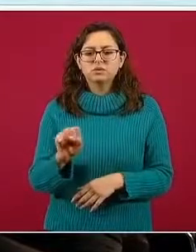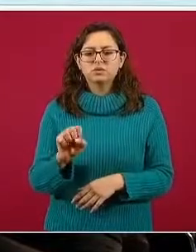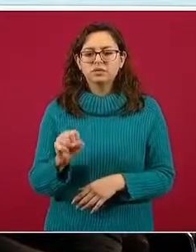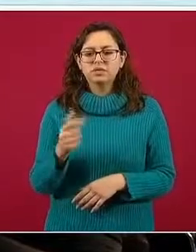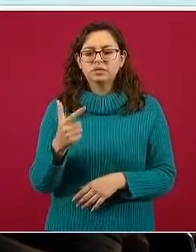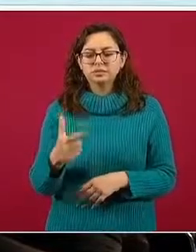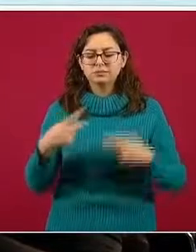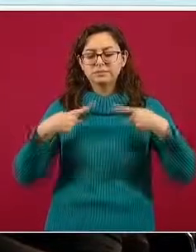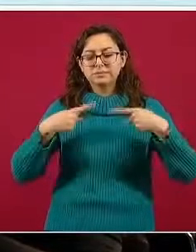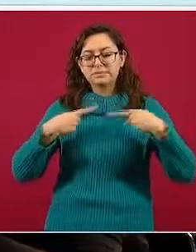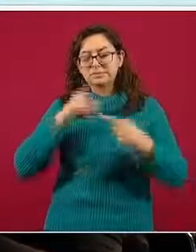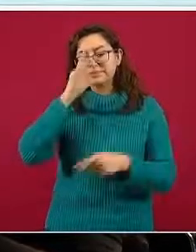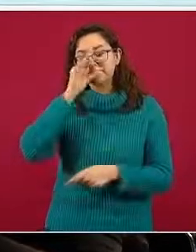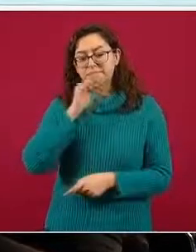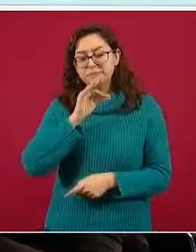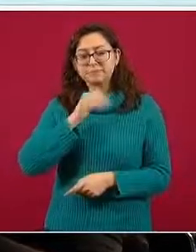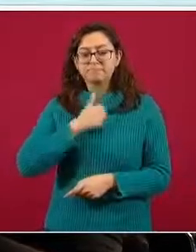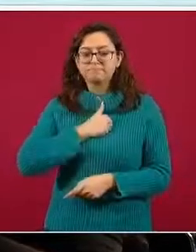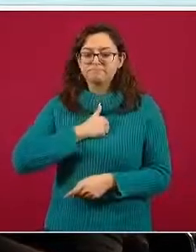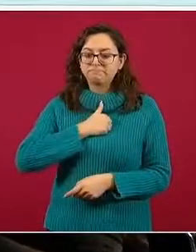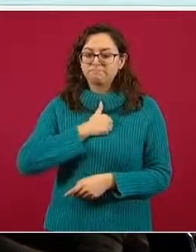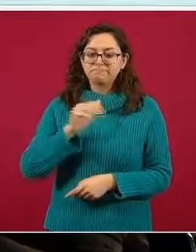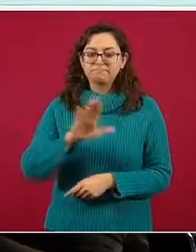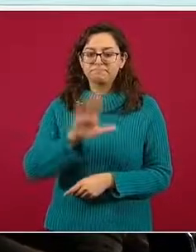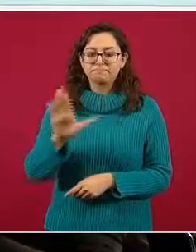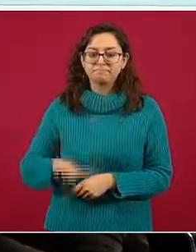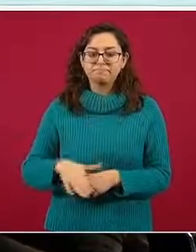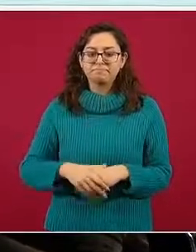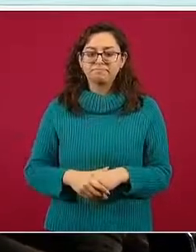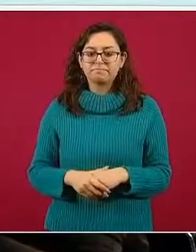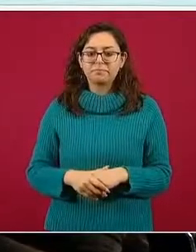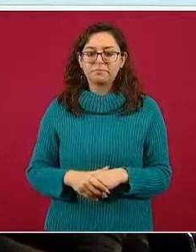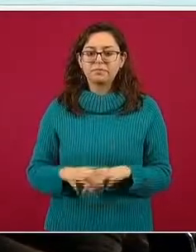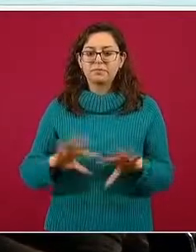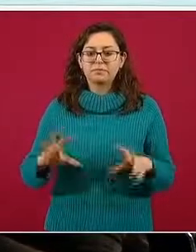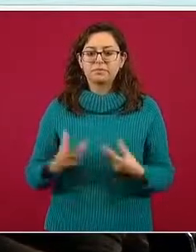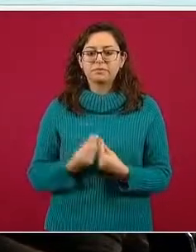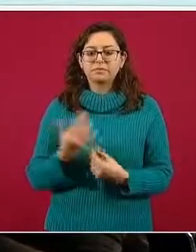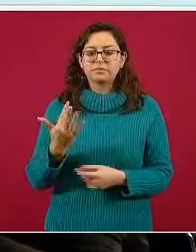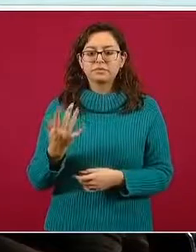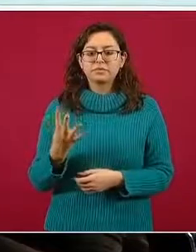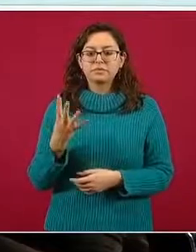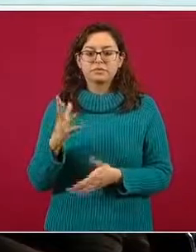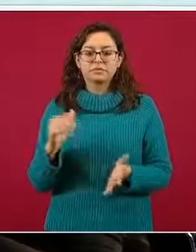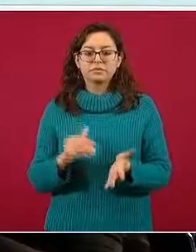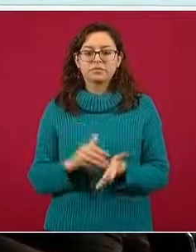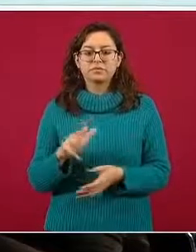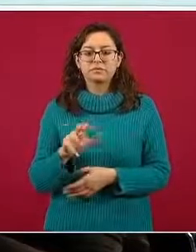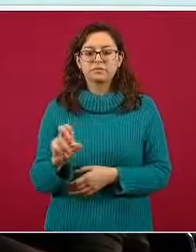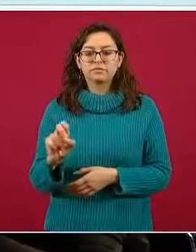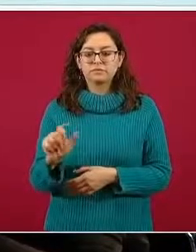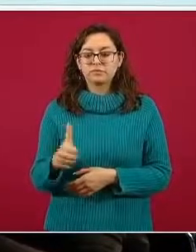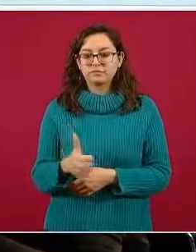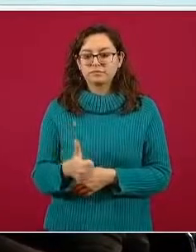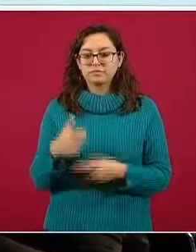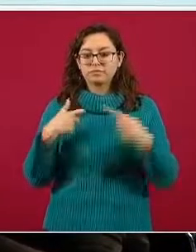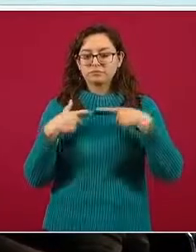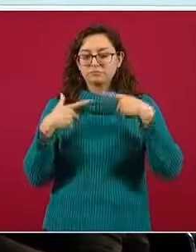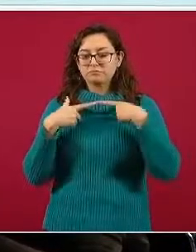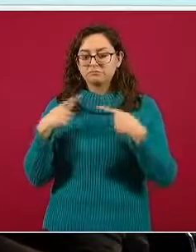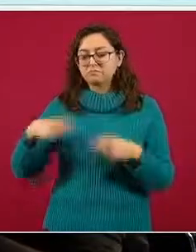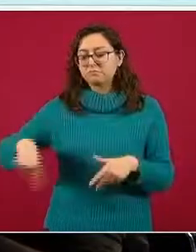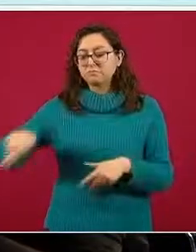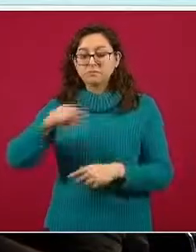y un total de 54 mil 536 personas que están aún ahora en espera de un